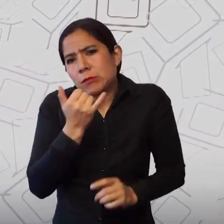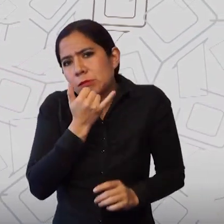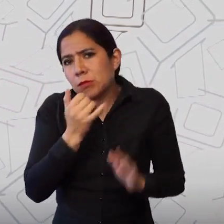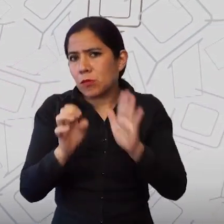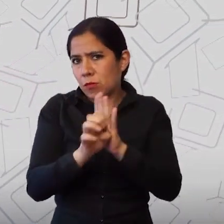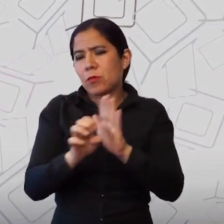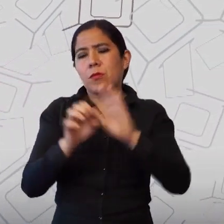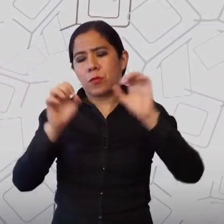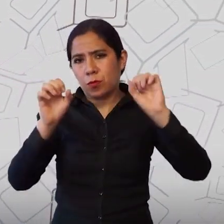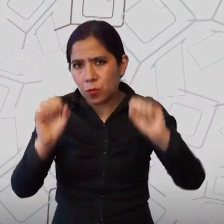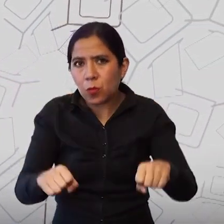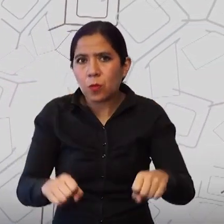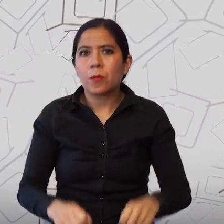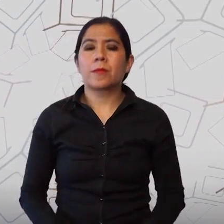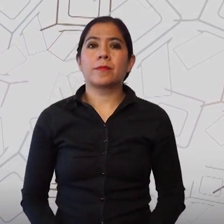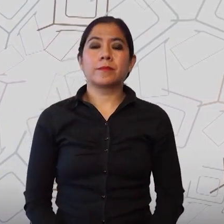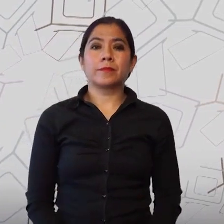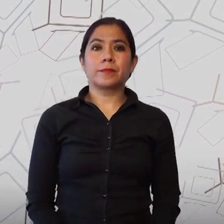en el turno correspondiente.